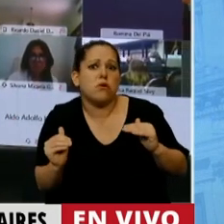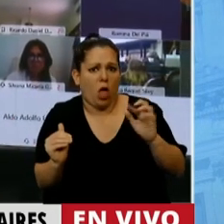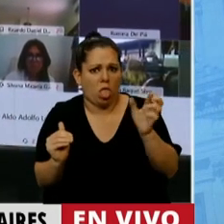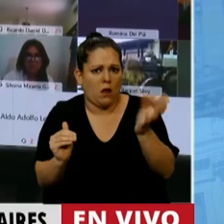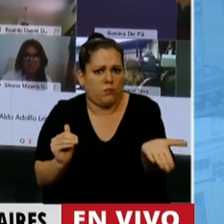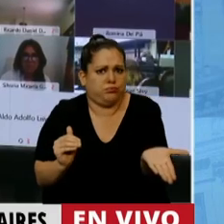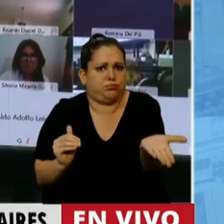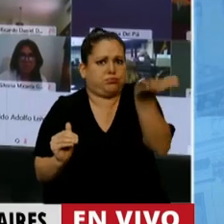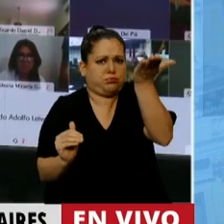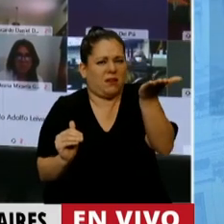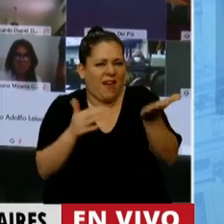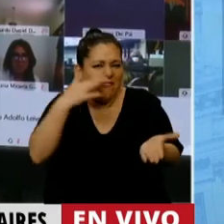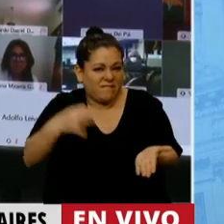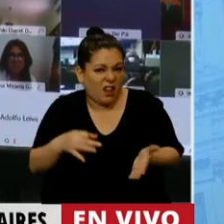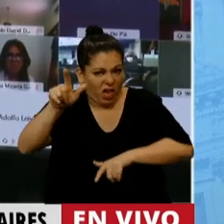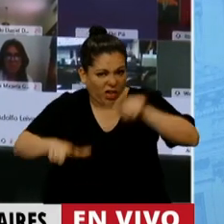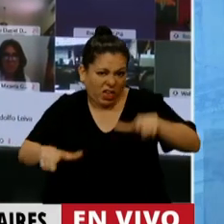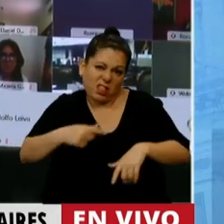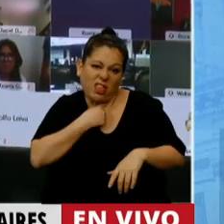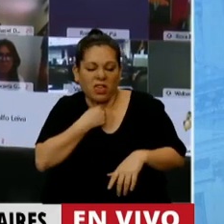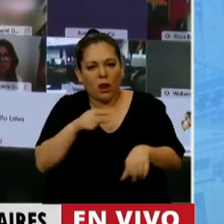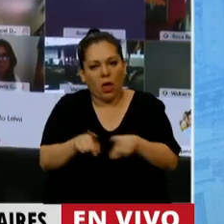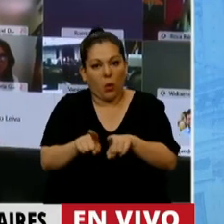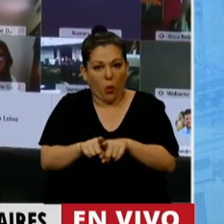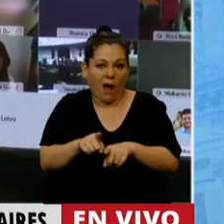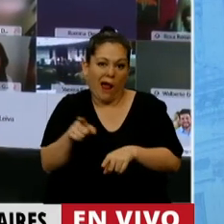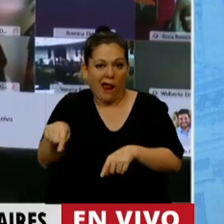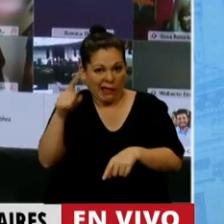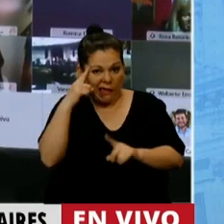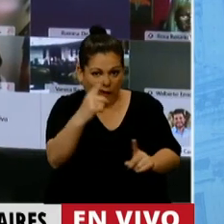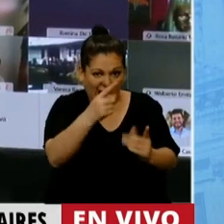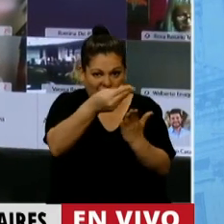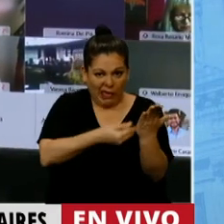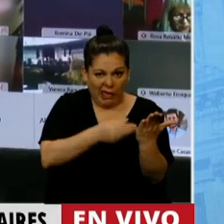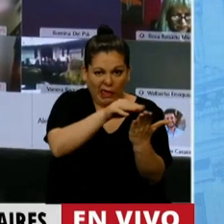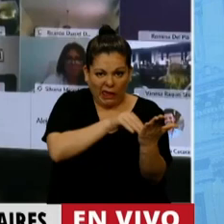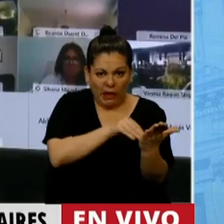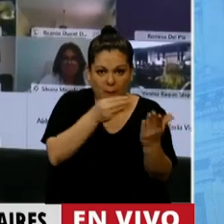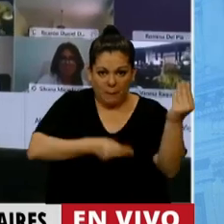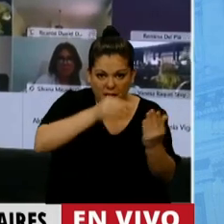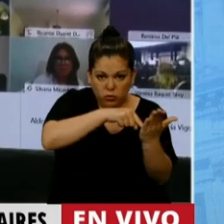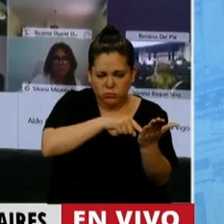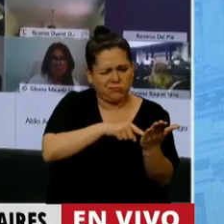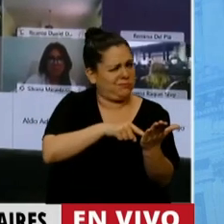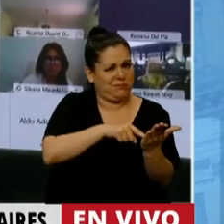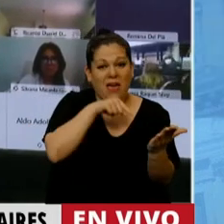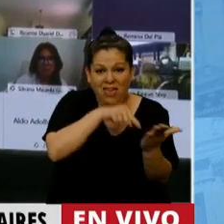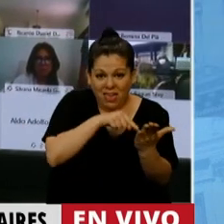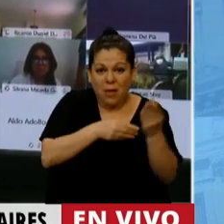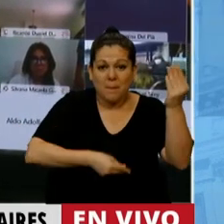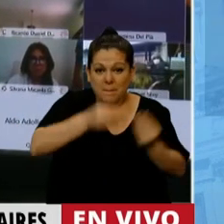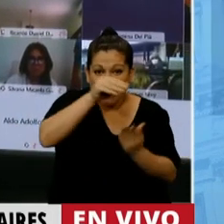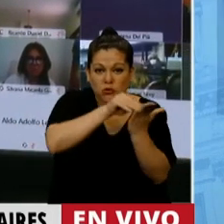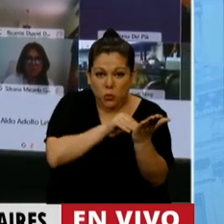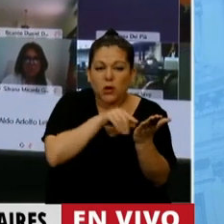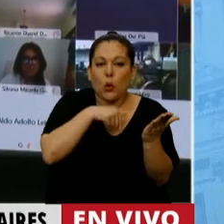Entonces, acá el que se quiere engañar es que se engañe, pero la realidad es esta, estamos frente a un presupuesto de ajuste y el apuro